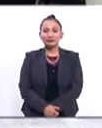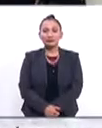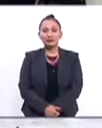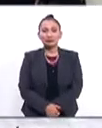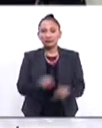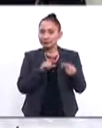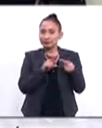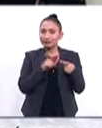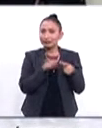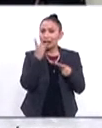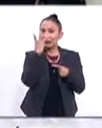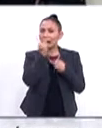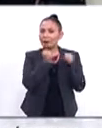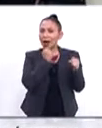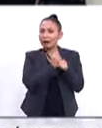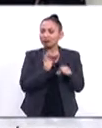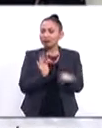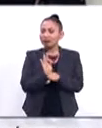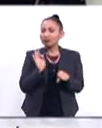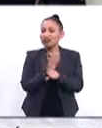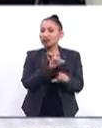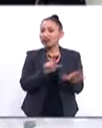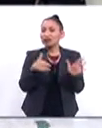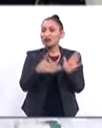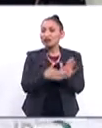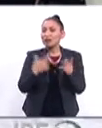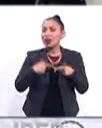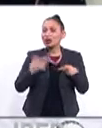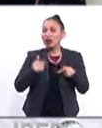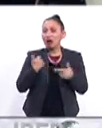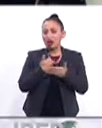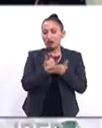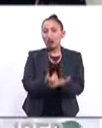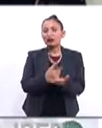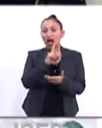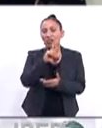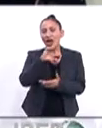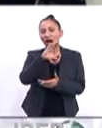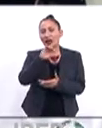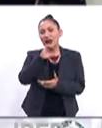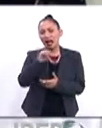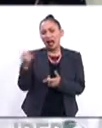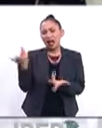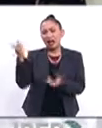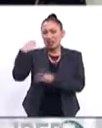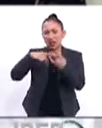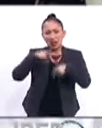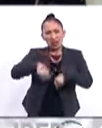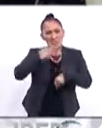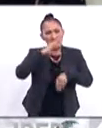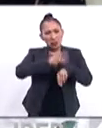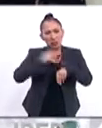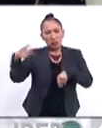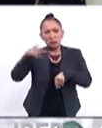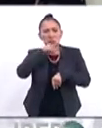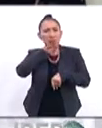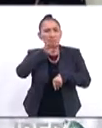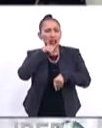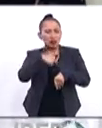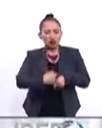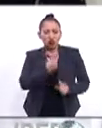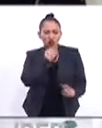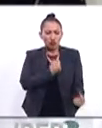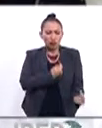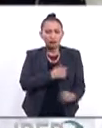uno son tres años de protección a 700 mil beneficiarios del programa DACA traídos ilegalmente por sus padres en una edad